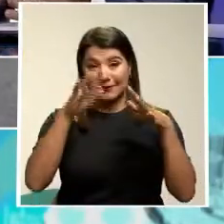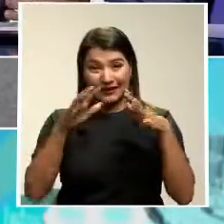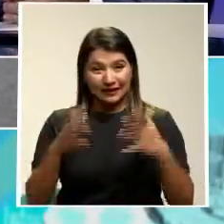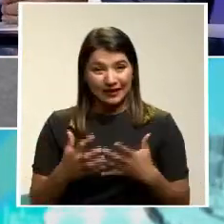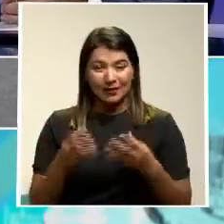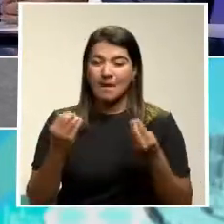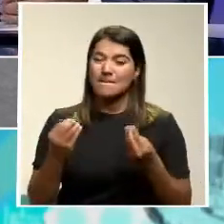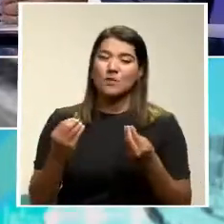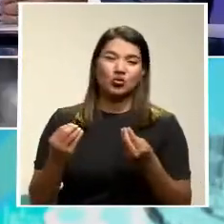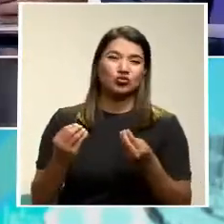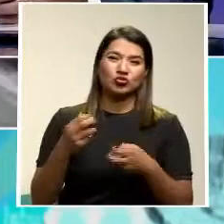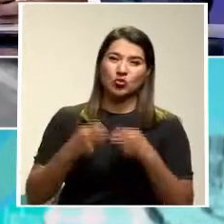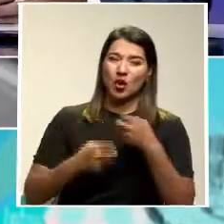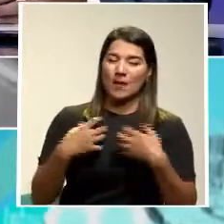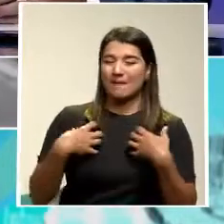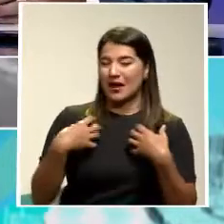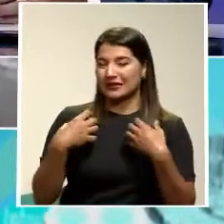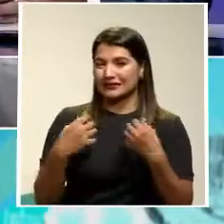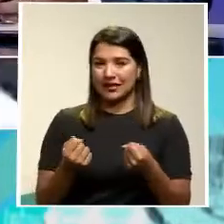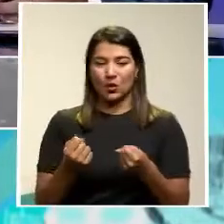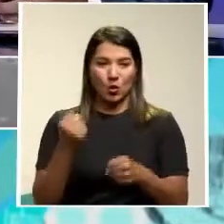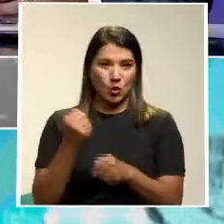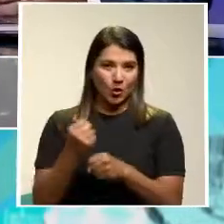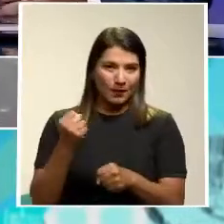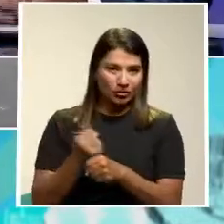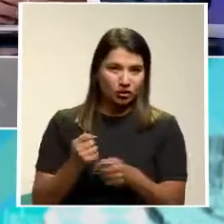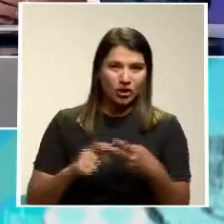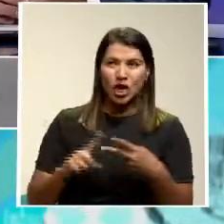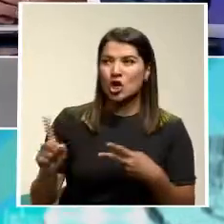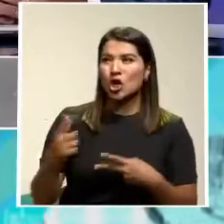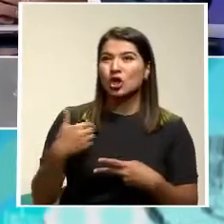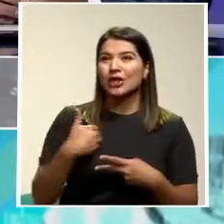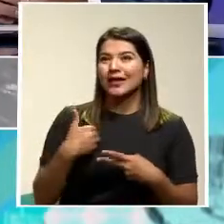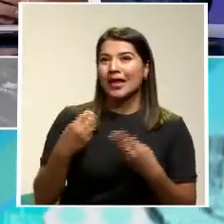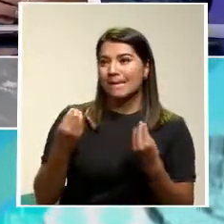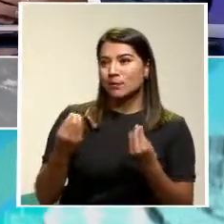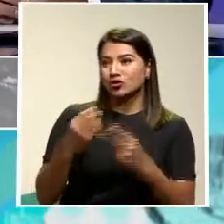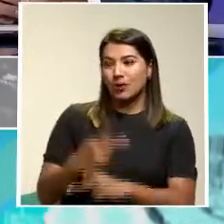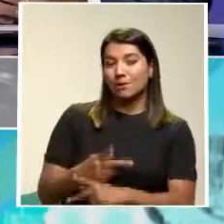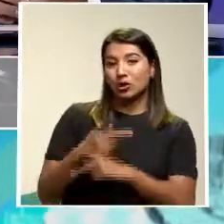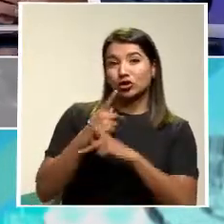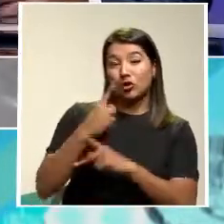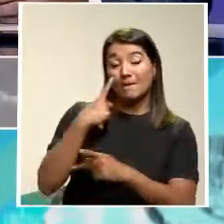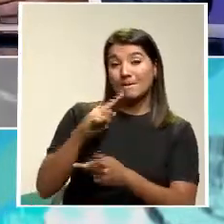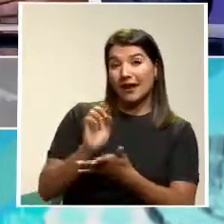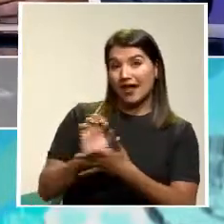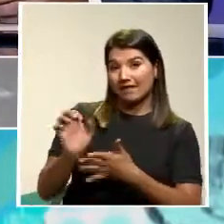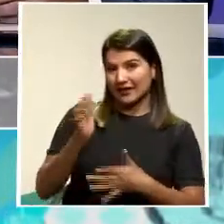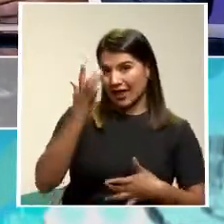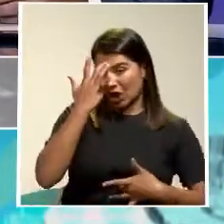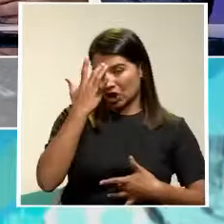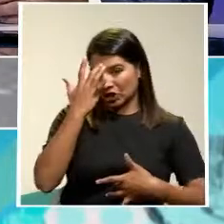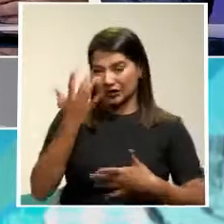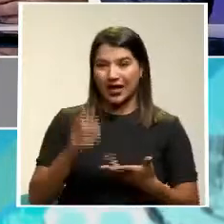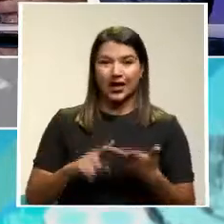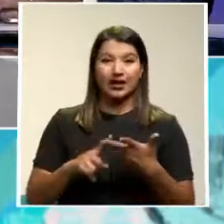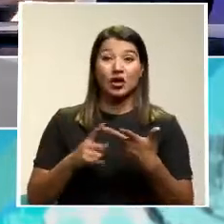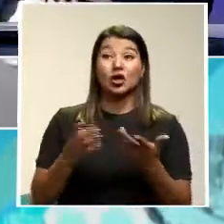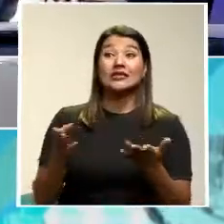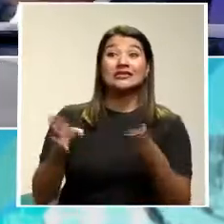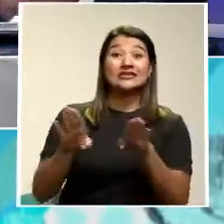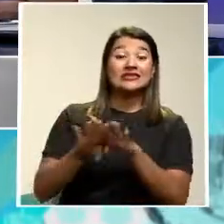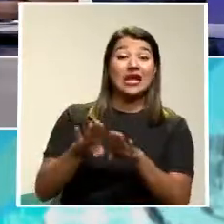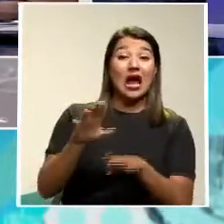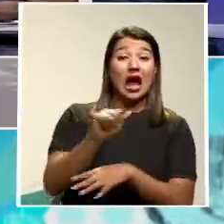No tenían los implementos Necesarios Para evitar algún contagio Les cerraban Las aplicaciones